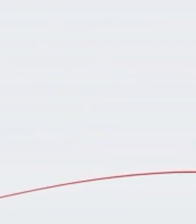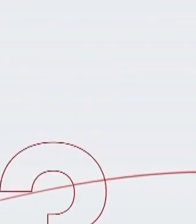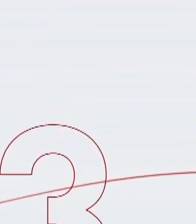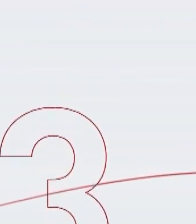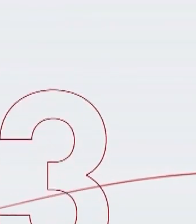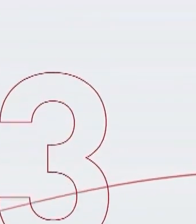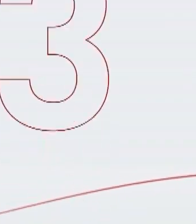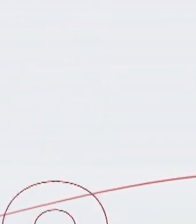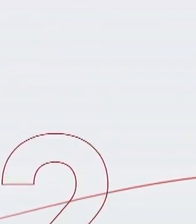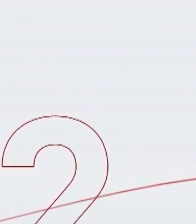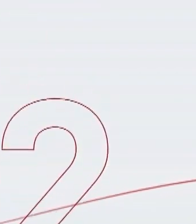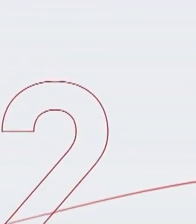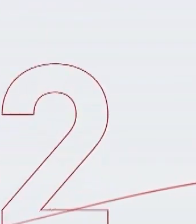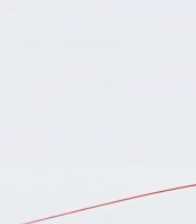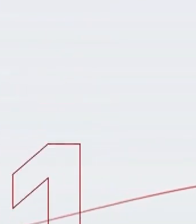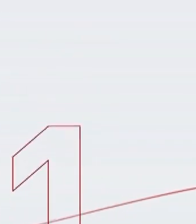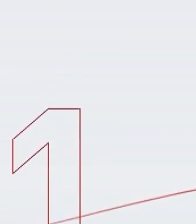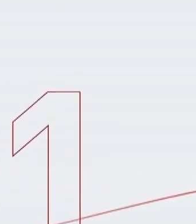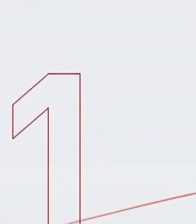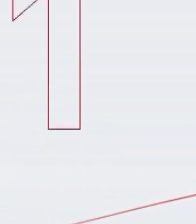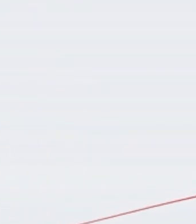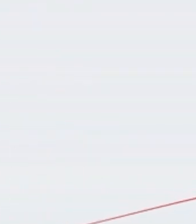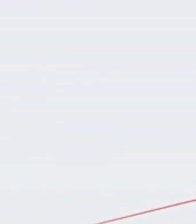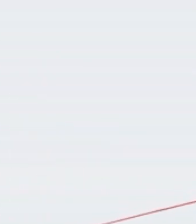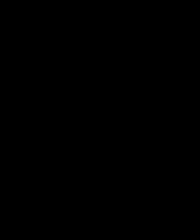de mineralización muy débil, agua para vivir muy fuerte.